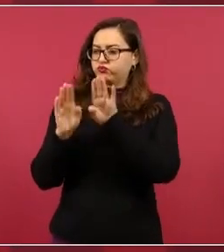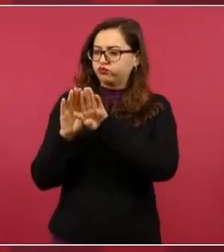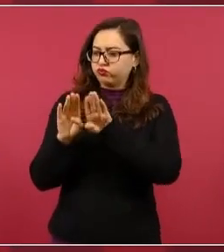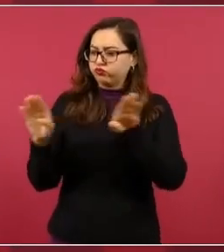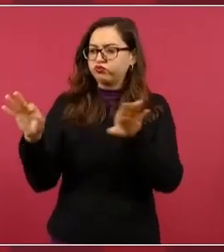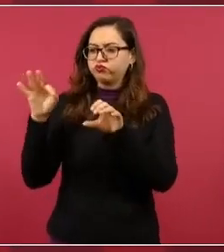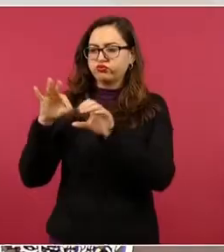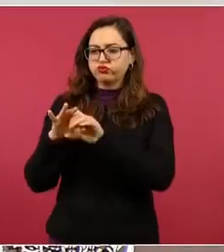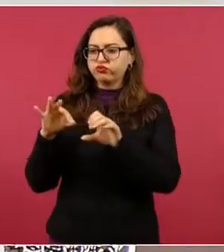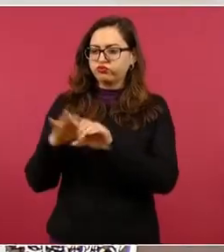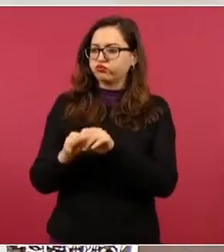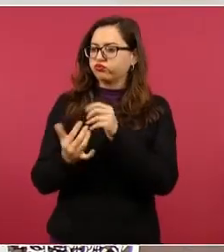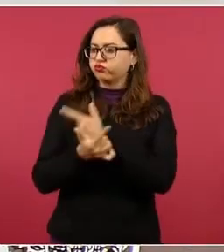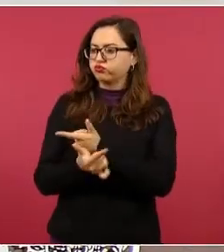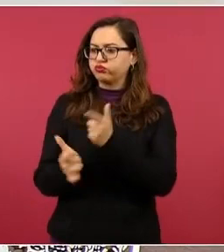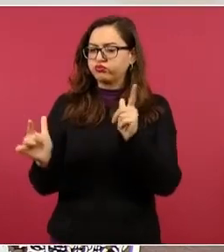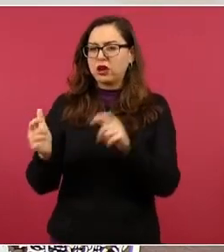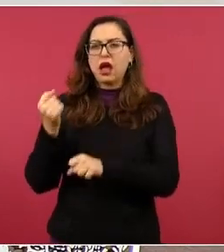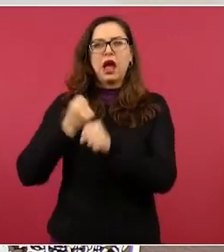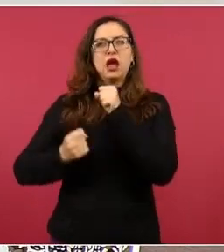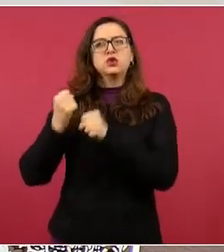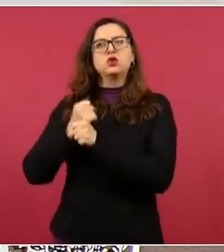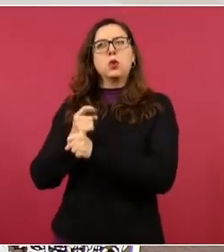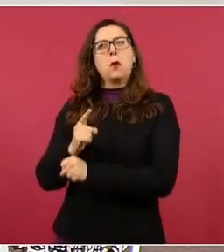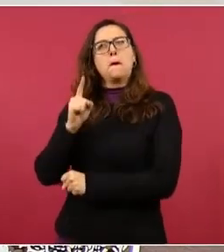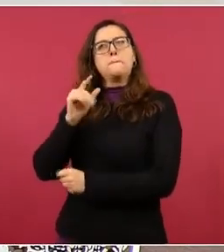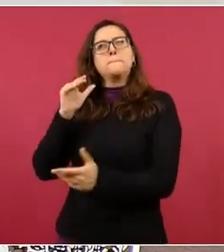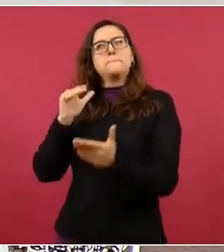1991, esto para los jóvenes.